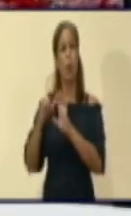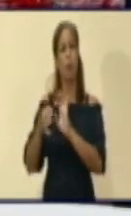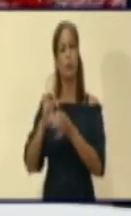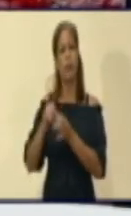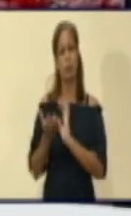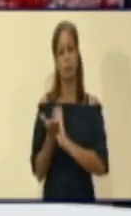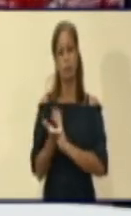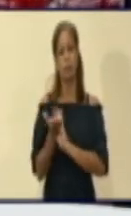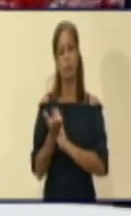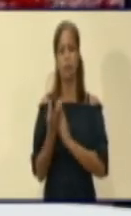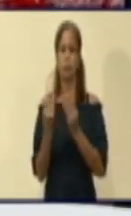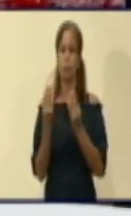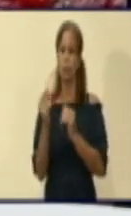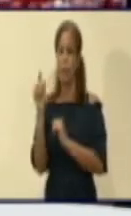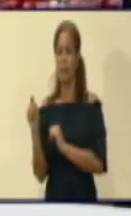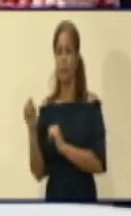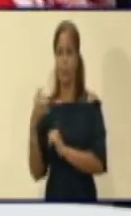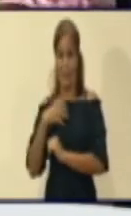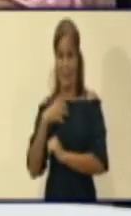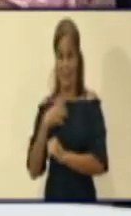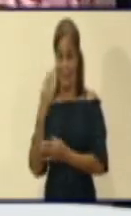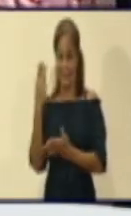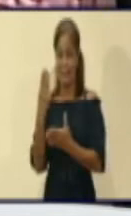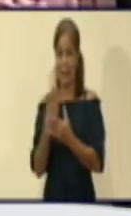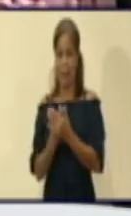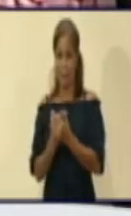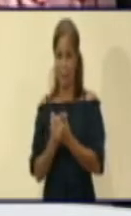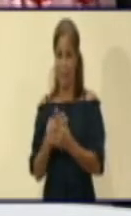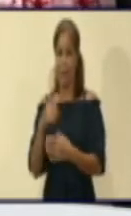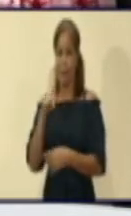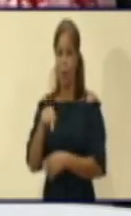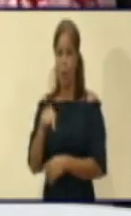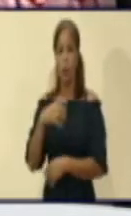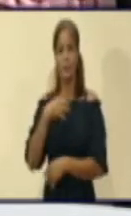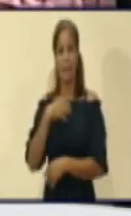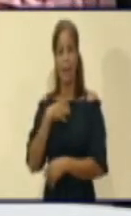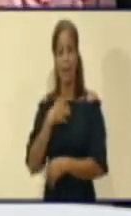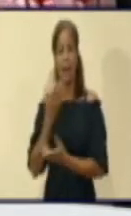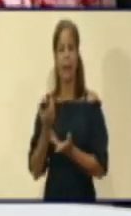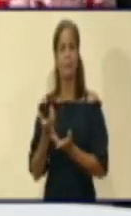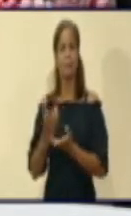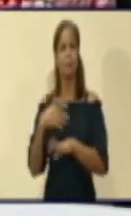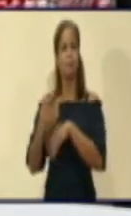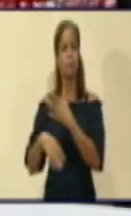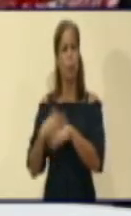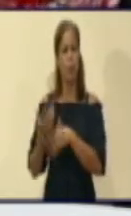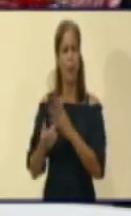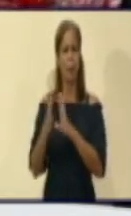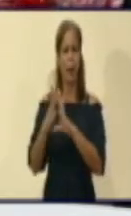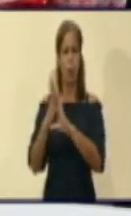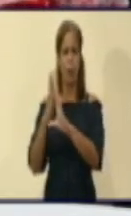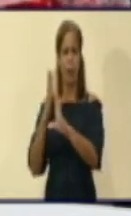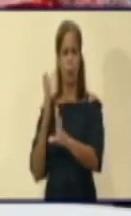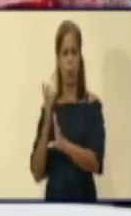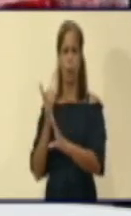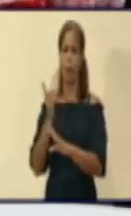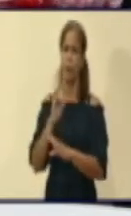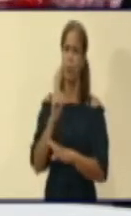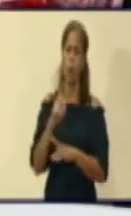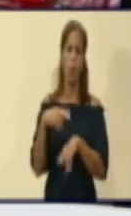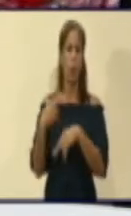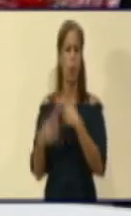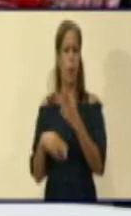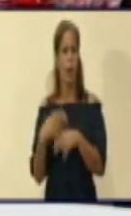personas con discapacidad que hoy están teniendo problemáticas en las colas, es decir, no se aplica el tratamiento para el